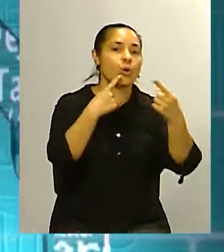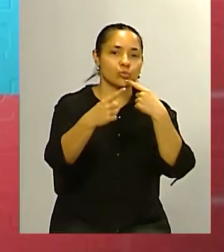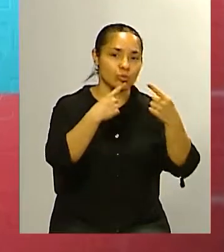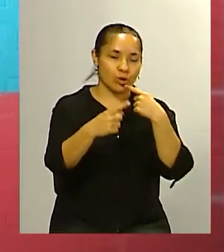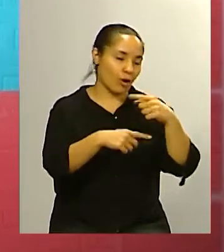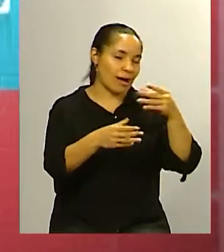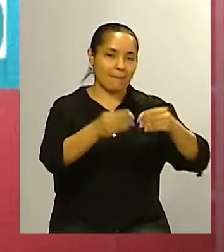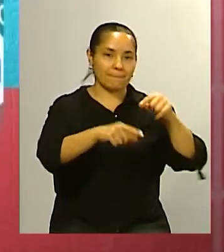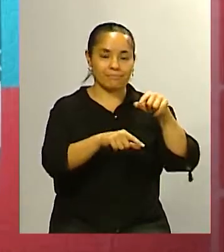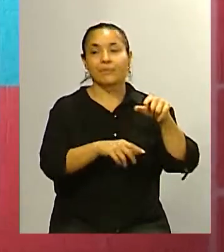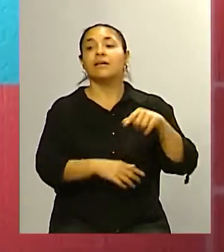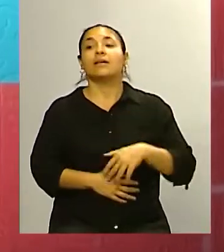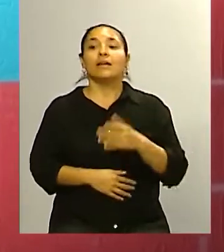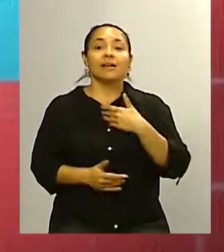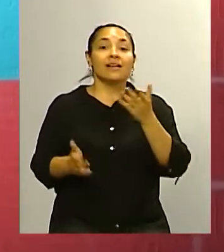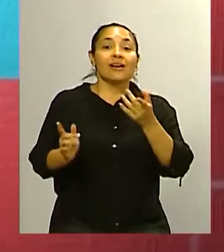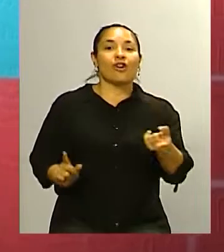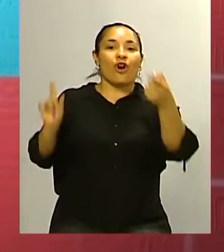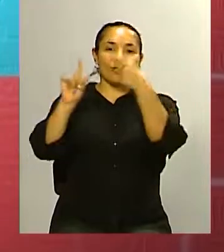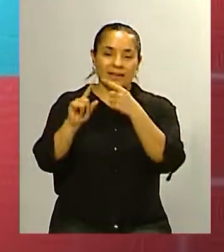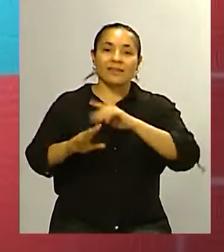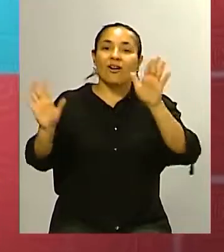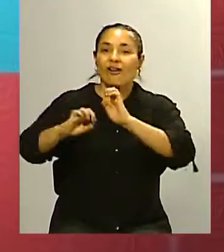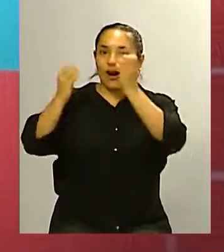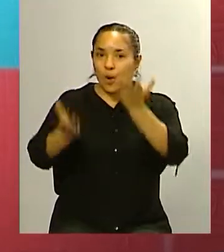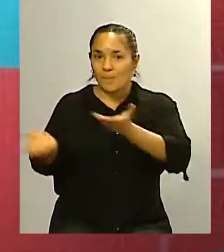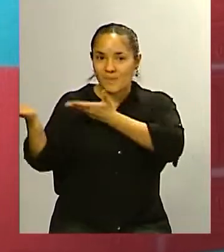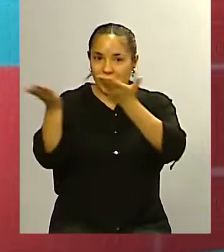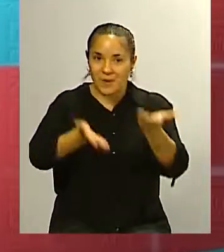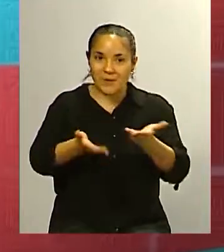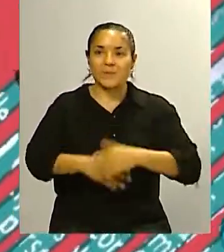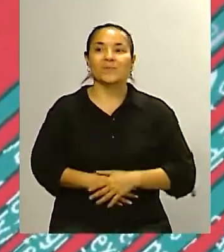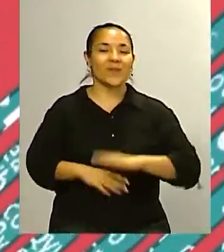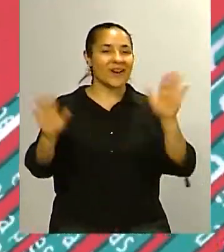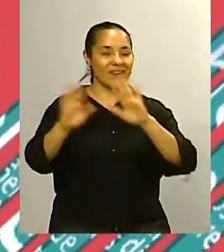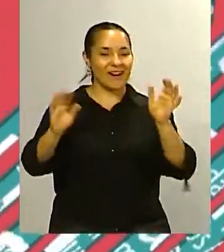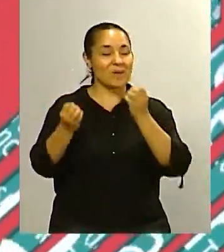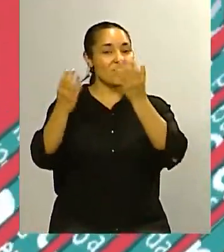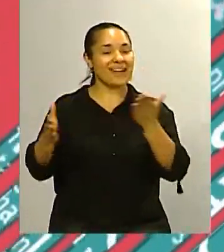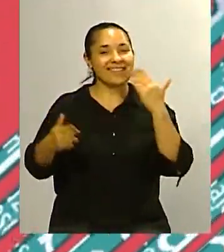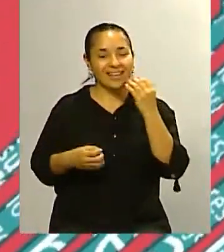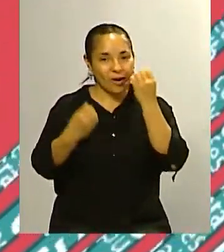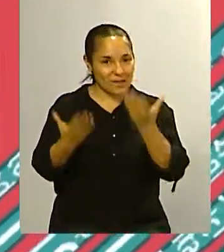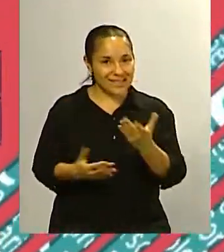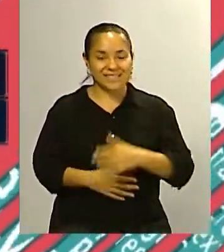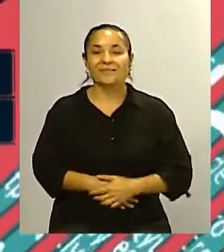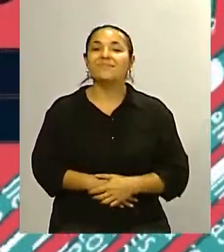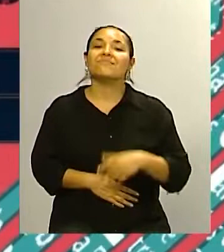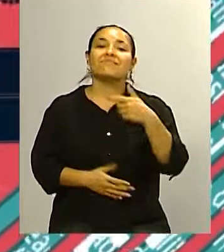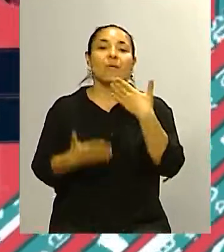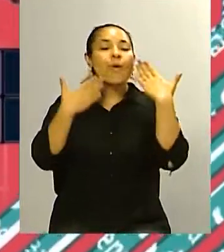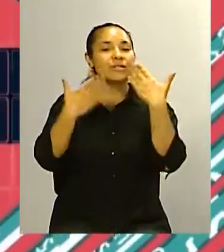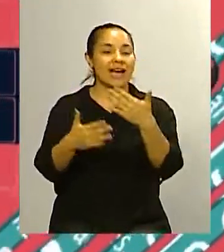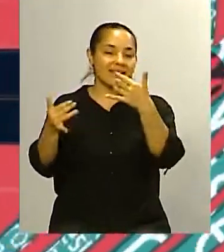comunicación con nosotros Rubén ¿qué tal? bienvenido hola Claudia buenas tardes ¿cómo estás? muy bien bueno gracias